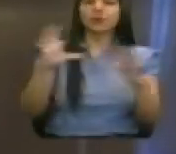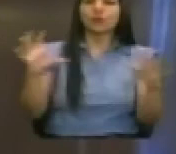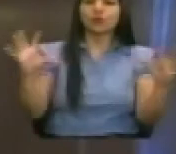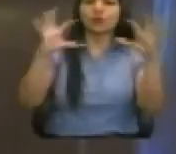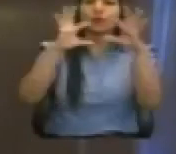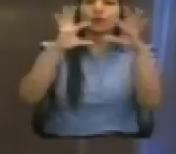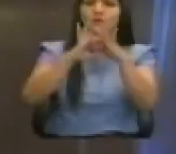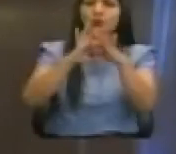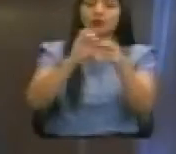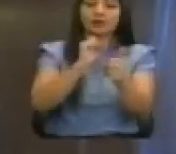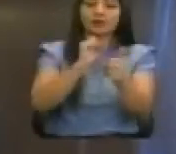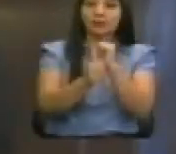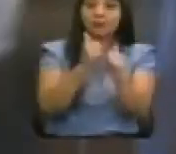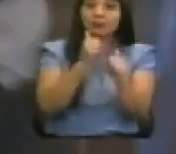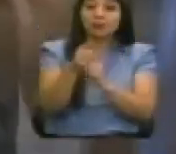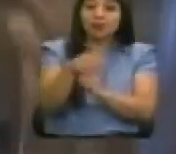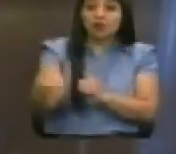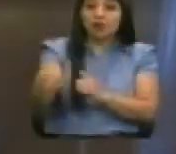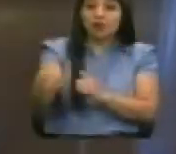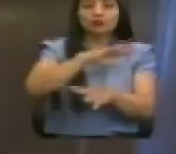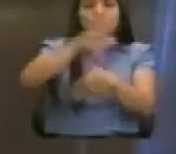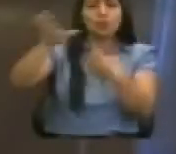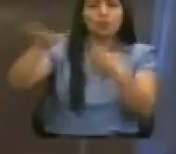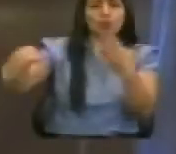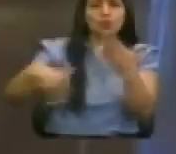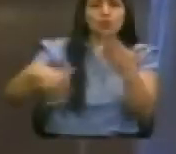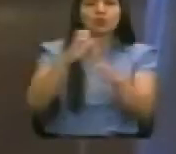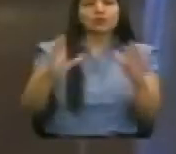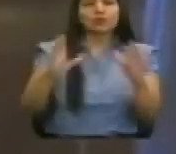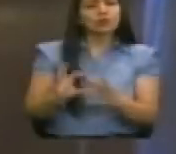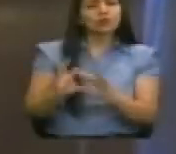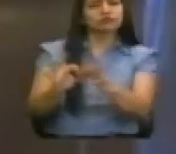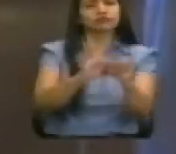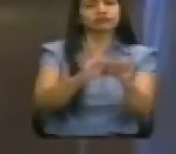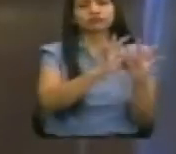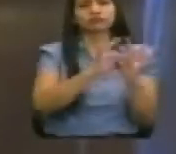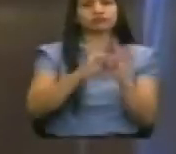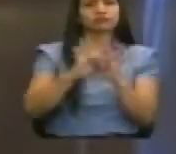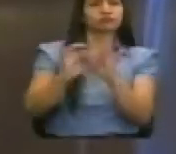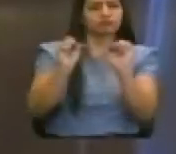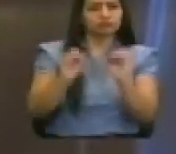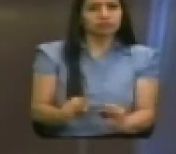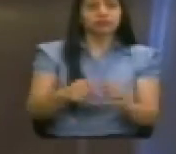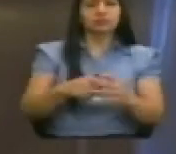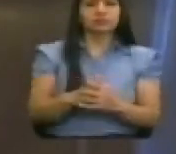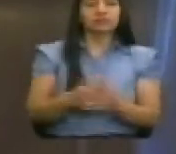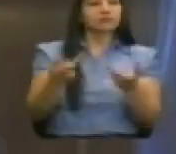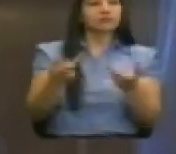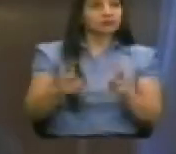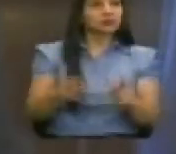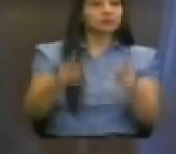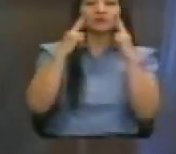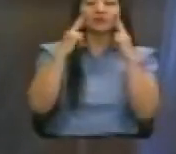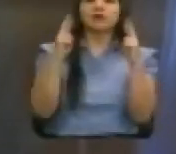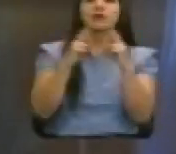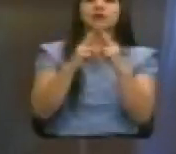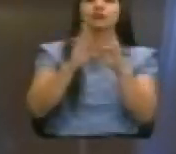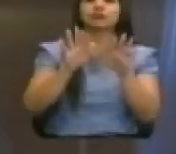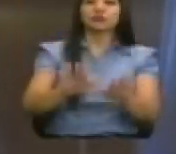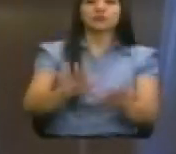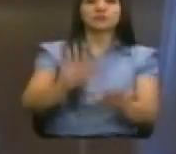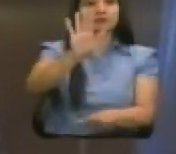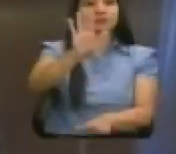del deporte es lo que debemos estar unidos todos los ecuatorianos y ecuatorianas. Y el reconocimiento que ha hecho señora